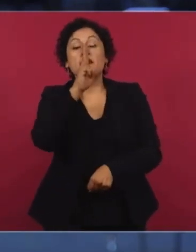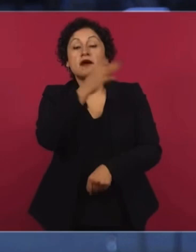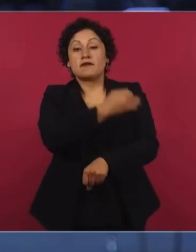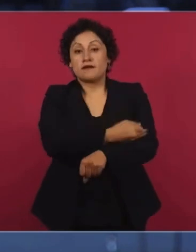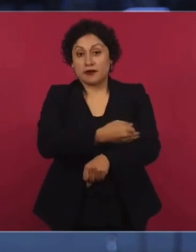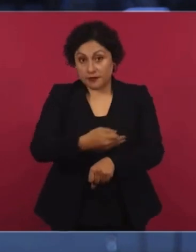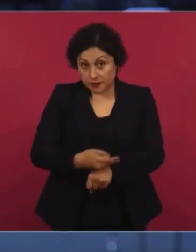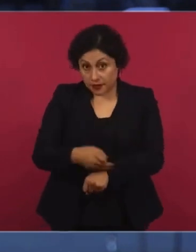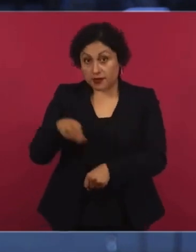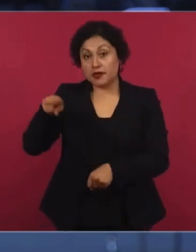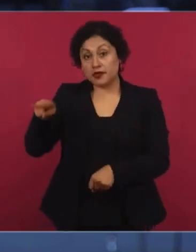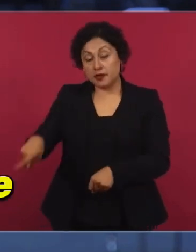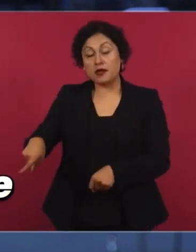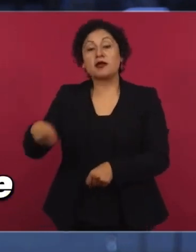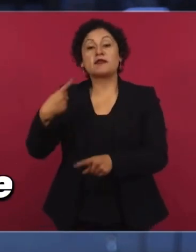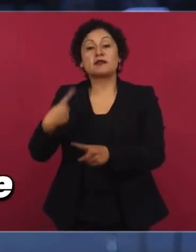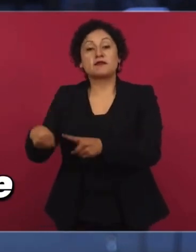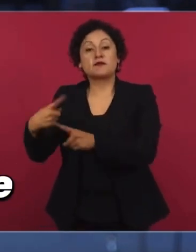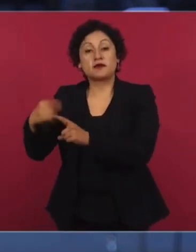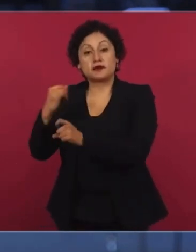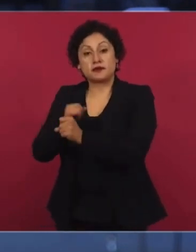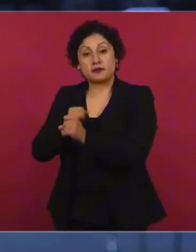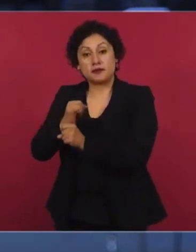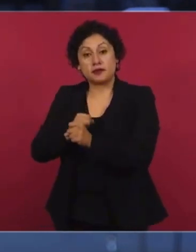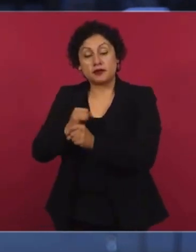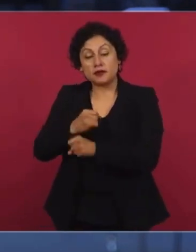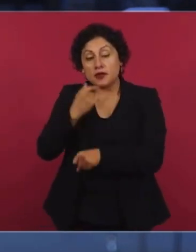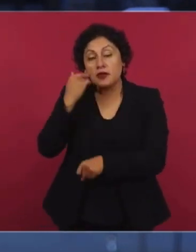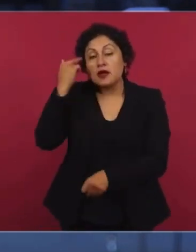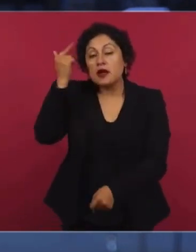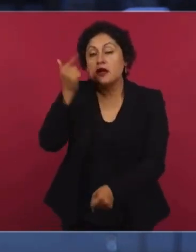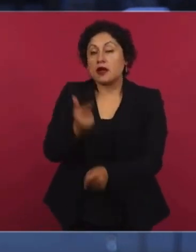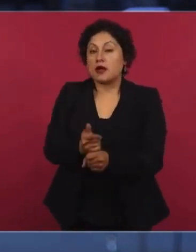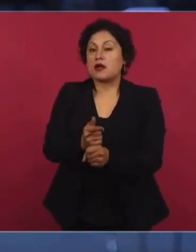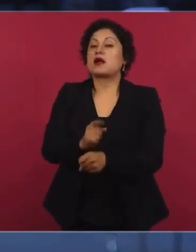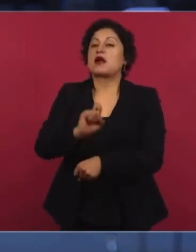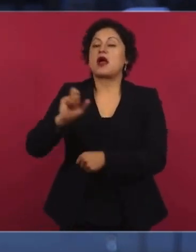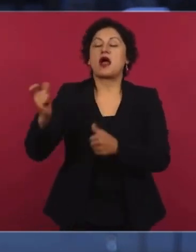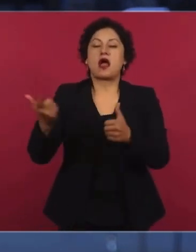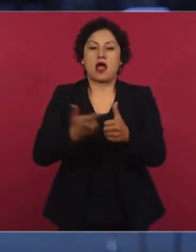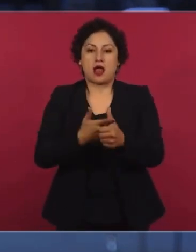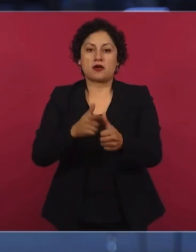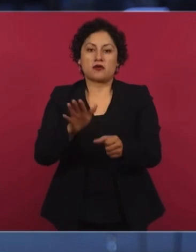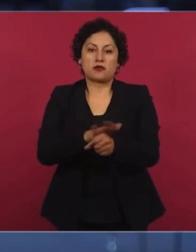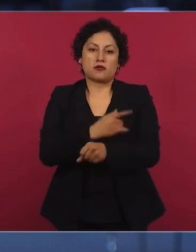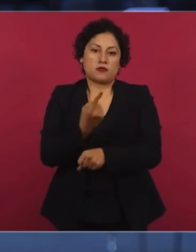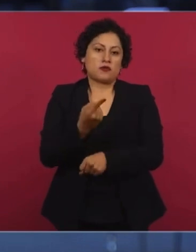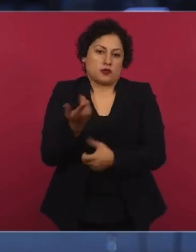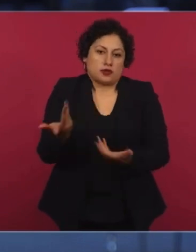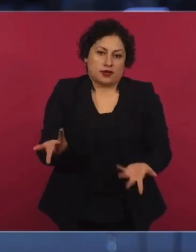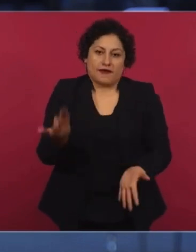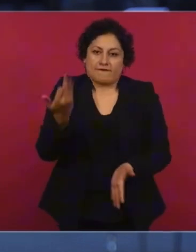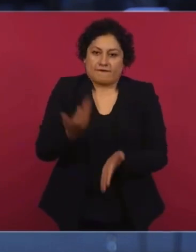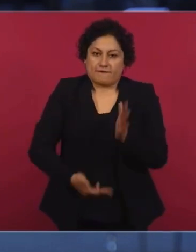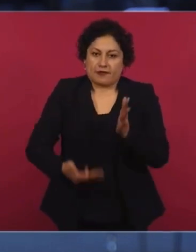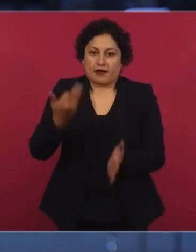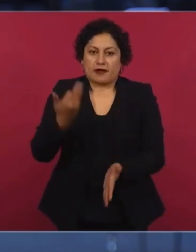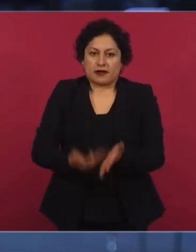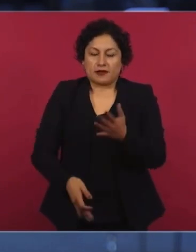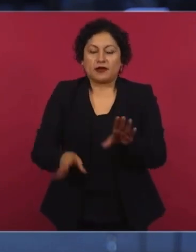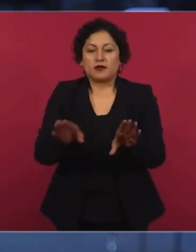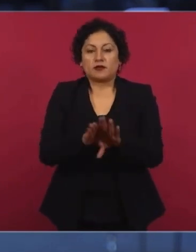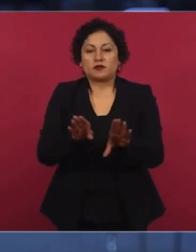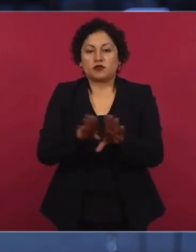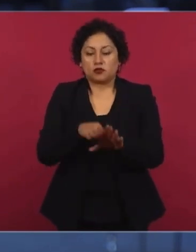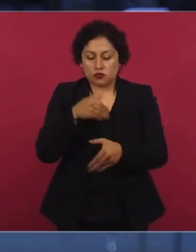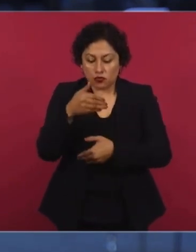acuerdos. Es parte de lo que se ha mencionado por este tipo de situaciones que se han dado en torno a cómo se está juzgando